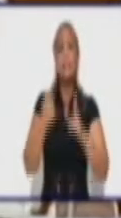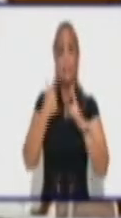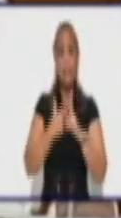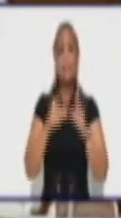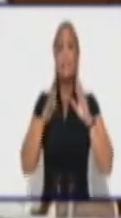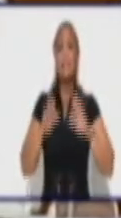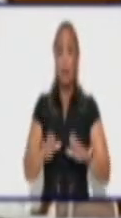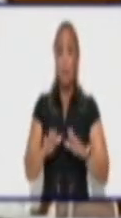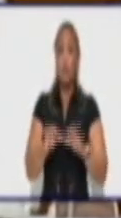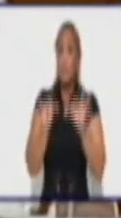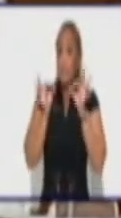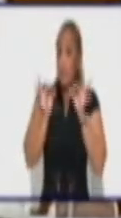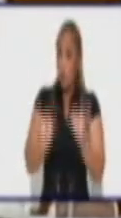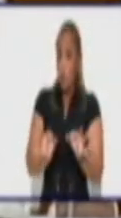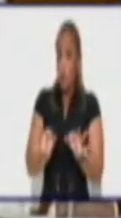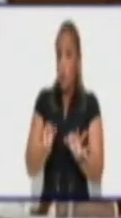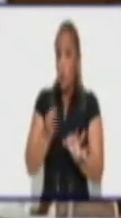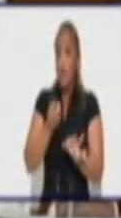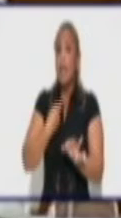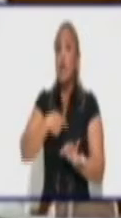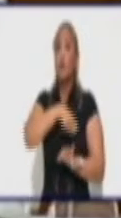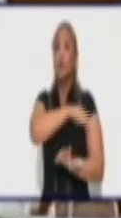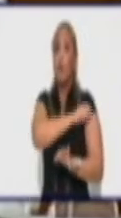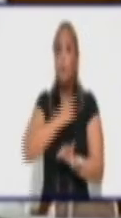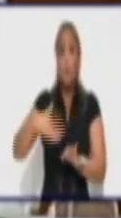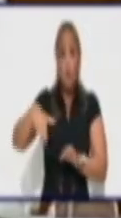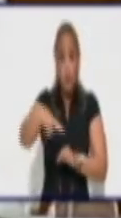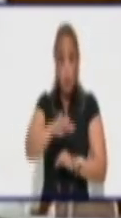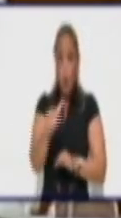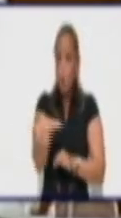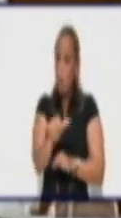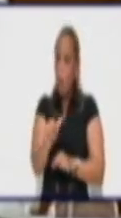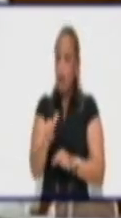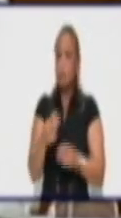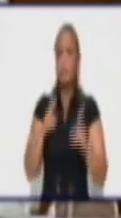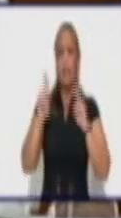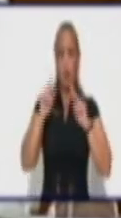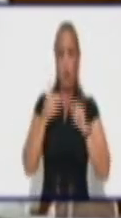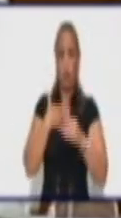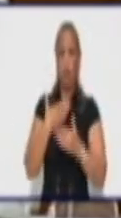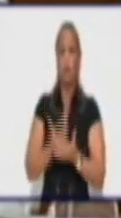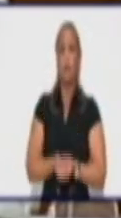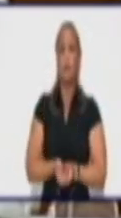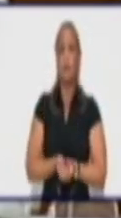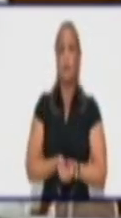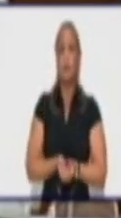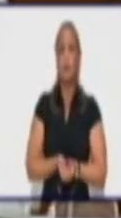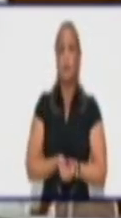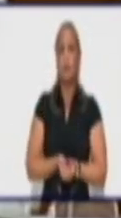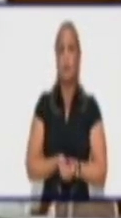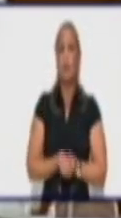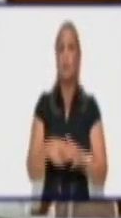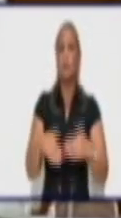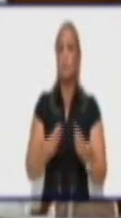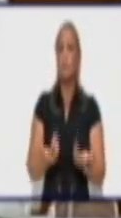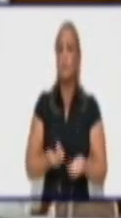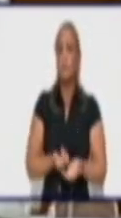que nuestro pueblo coincide plenamente con esa apreciación